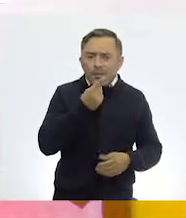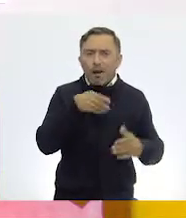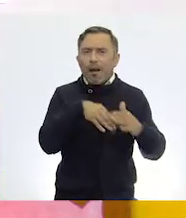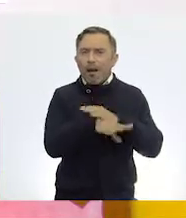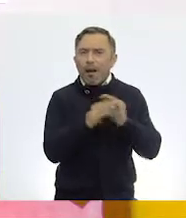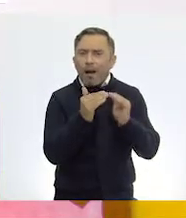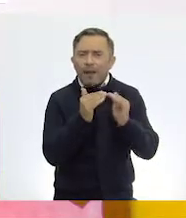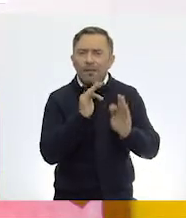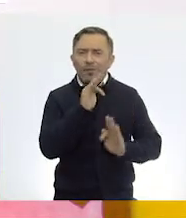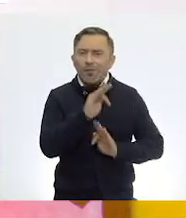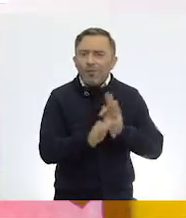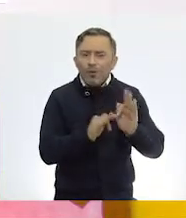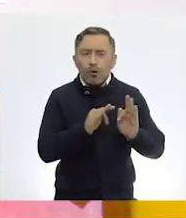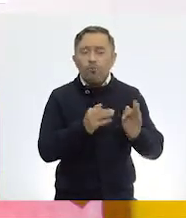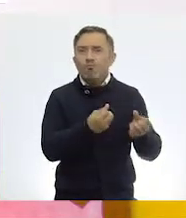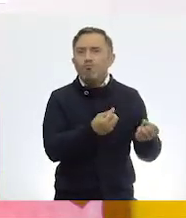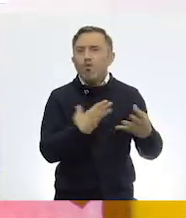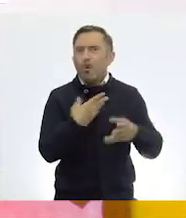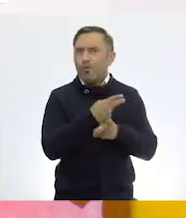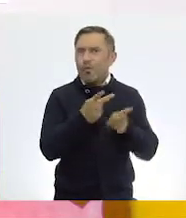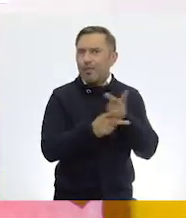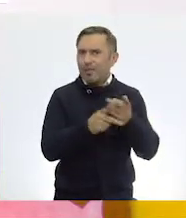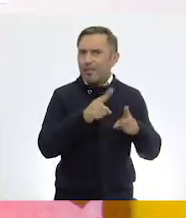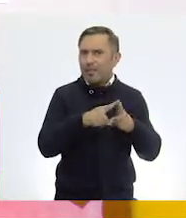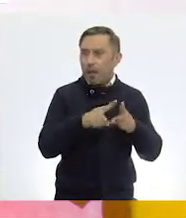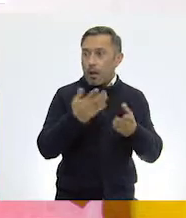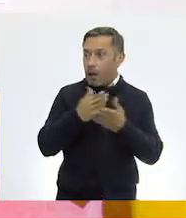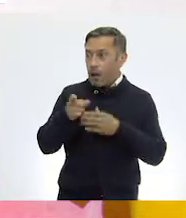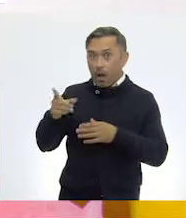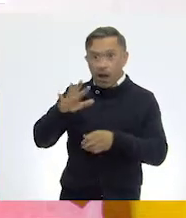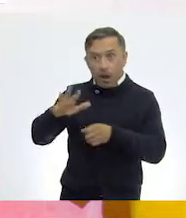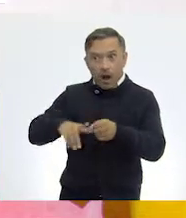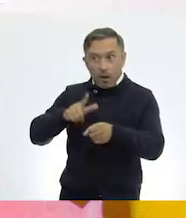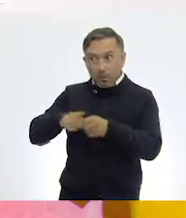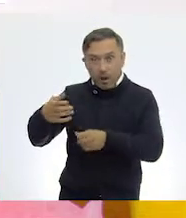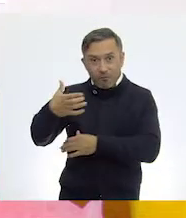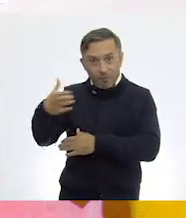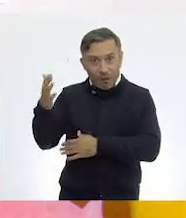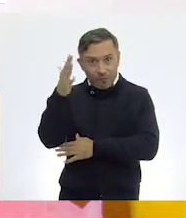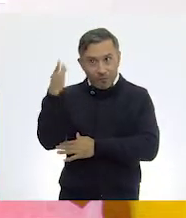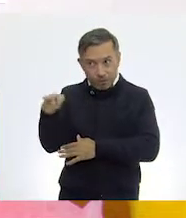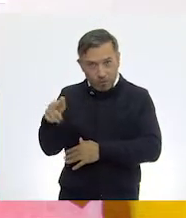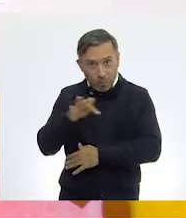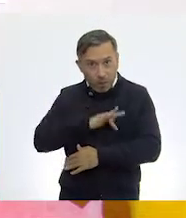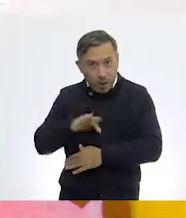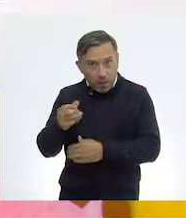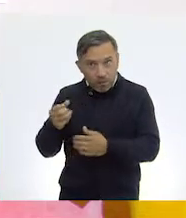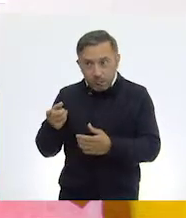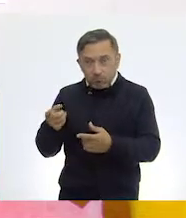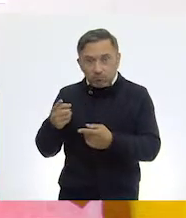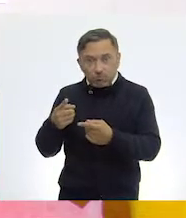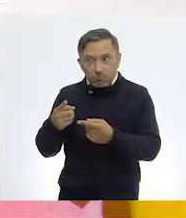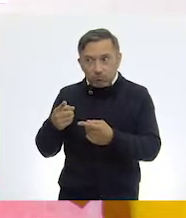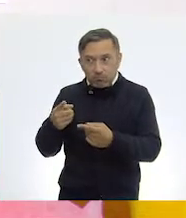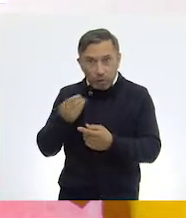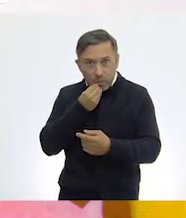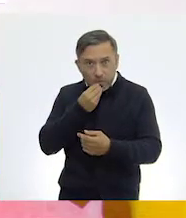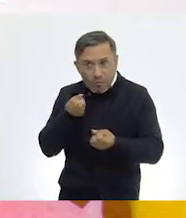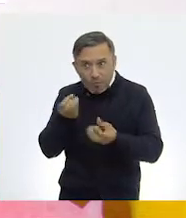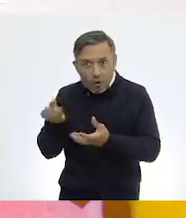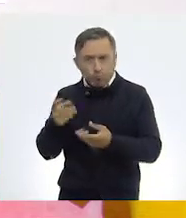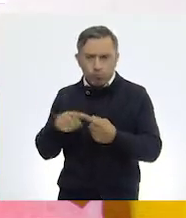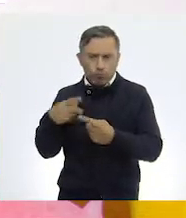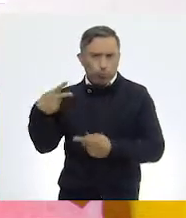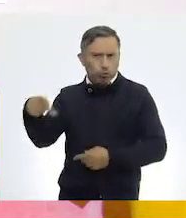derivados de ellos. Y con los animales silvestres no podríamos hacer nada de eso. Ellos se encargan de buscar su propia comida,